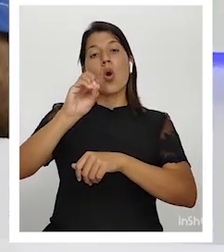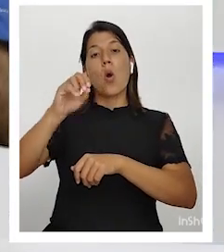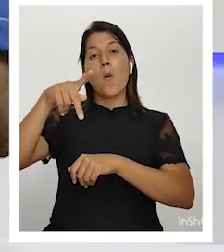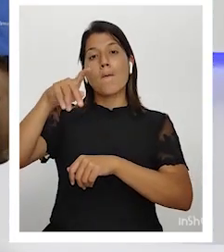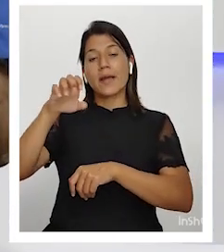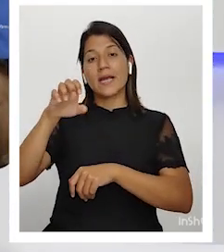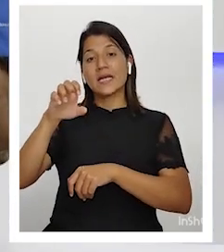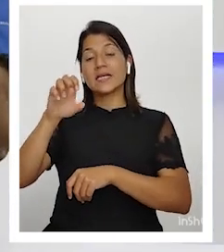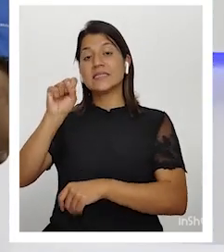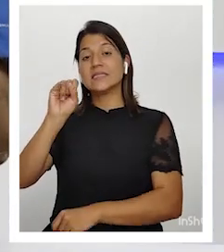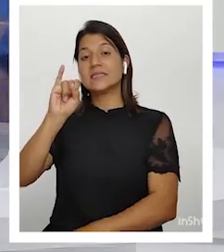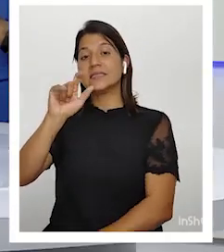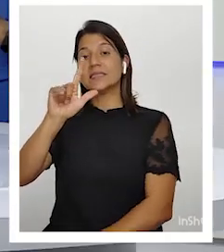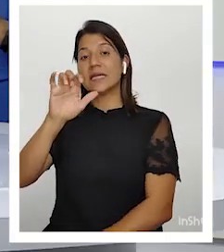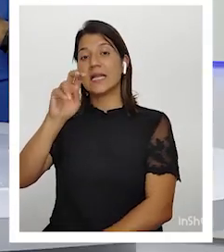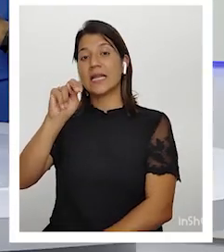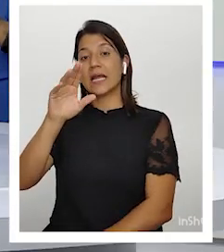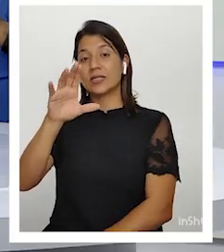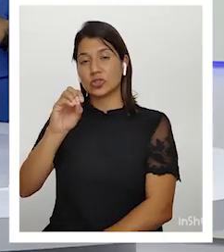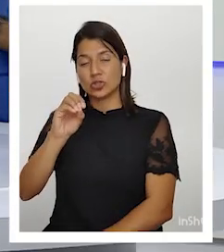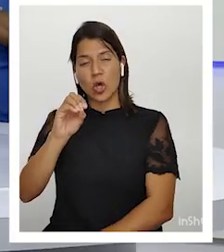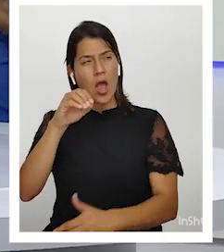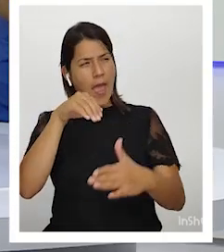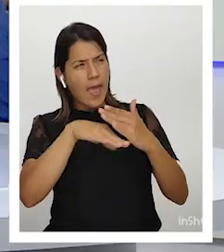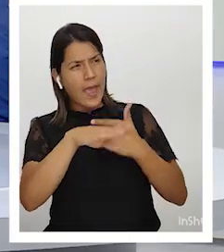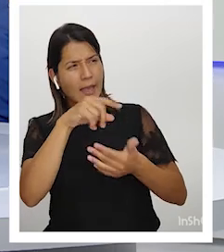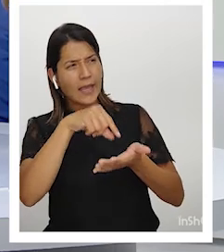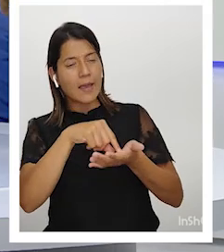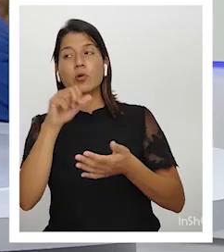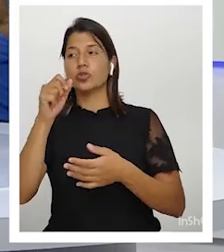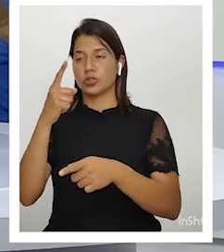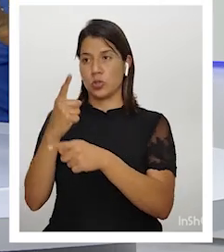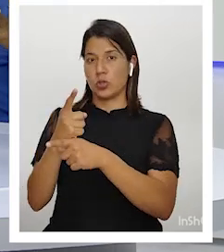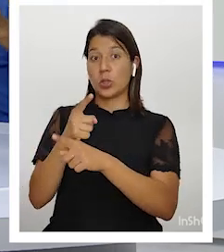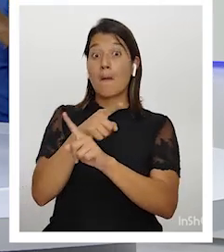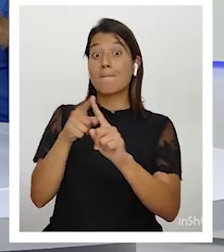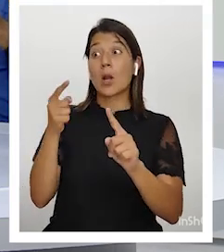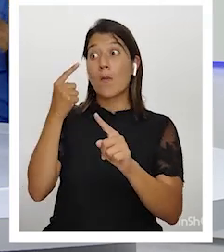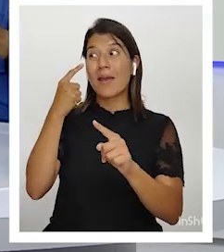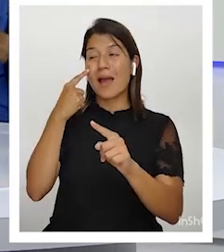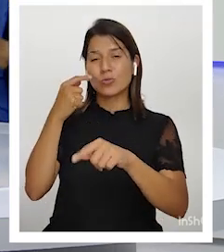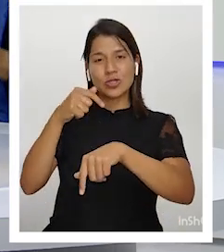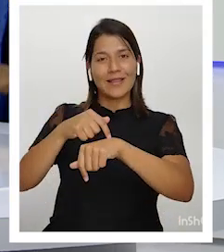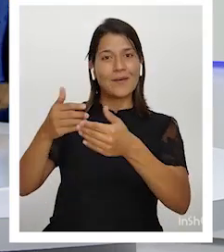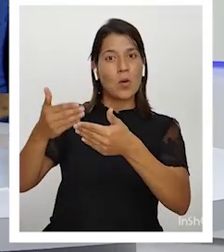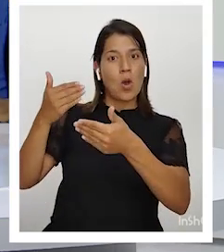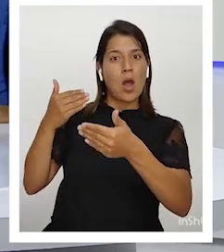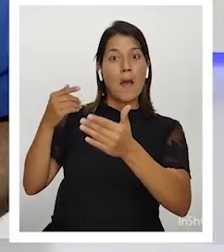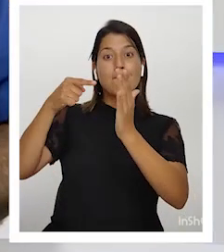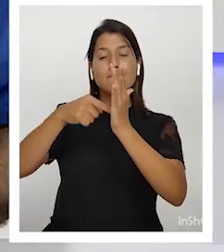Copesilencio en Quepos. Quepos, en Quepos, sí. Pero veamos un poco la época, los años 70.